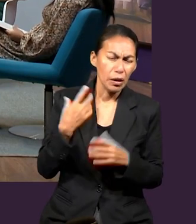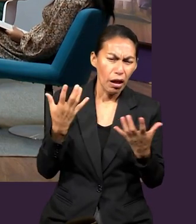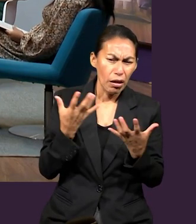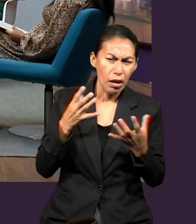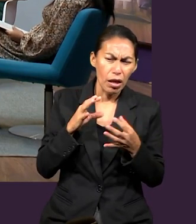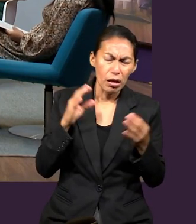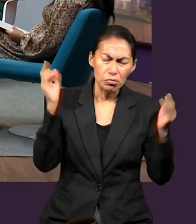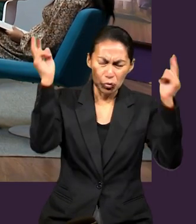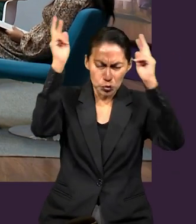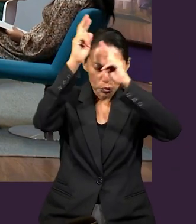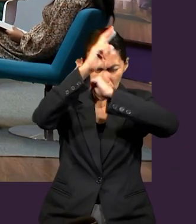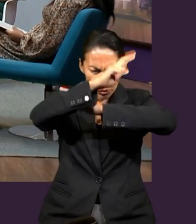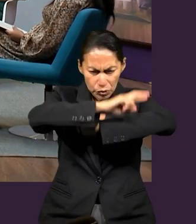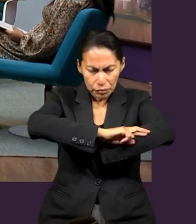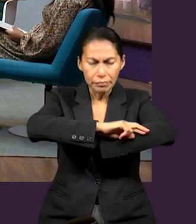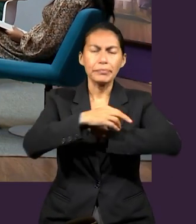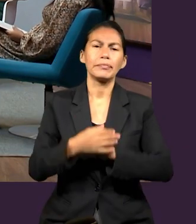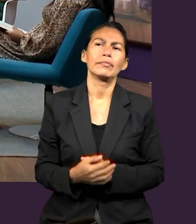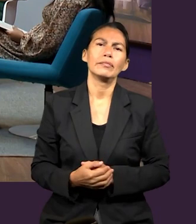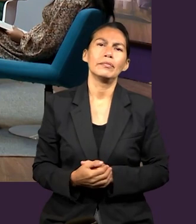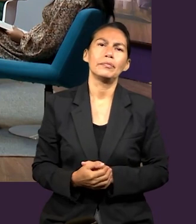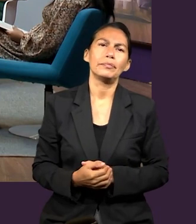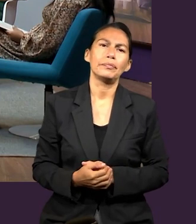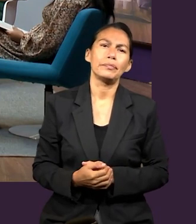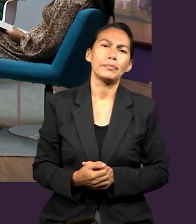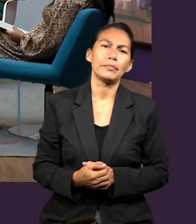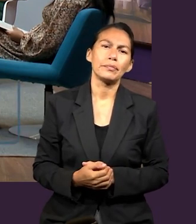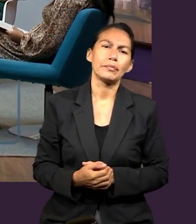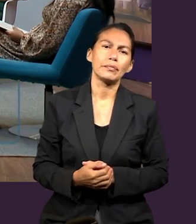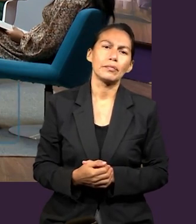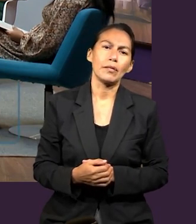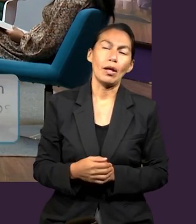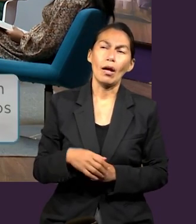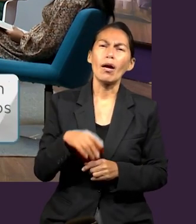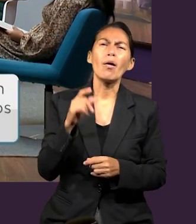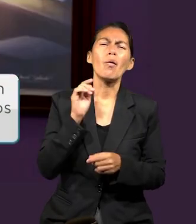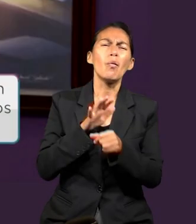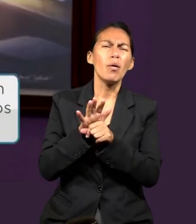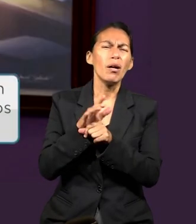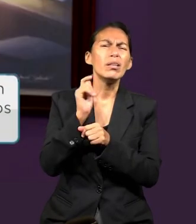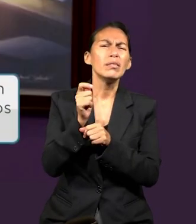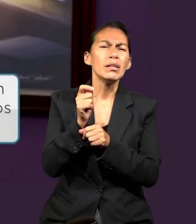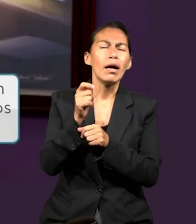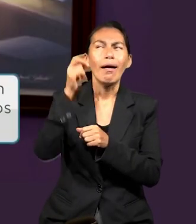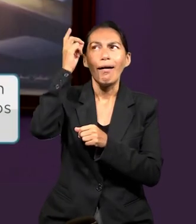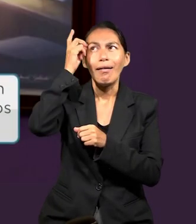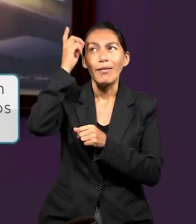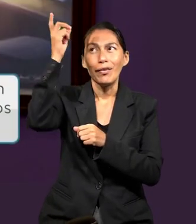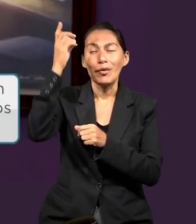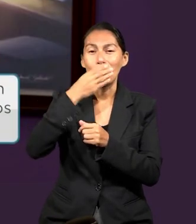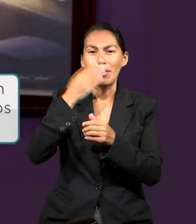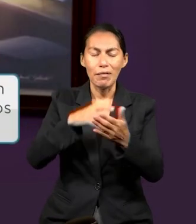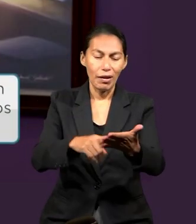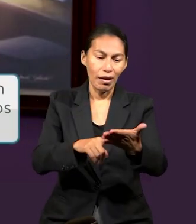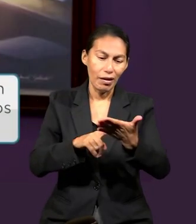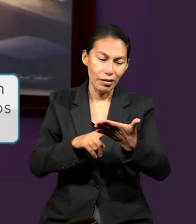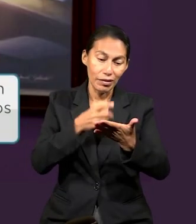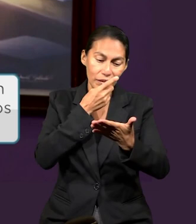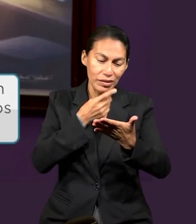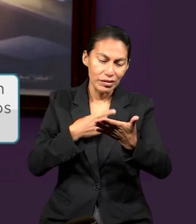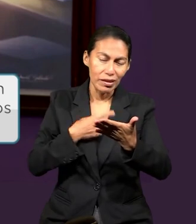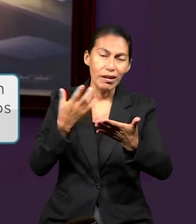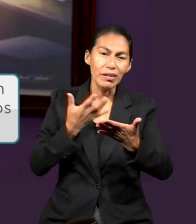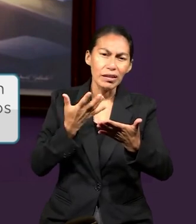debemos actuar en una reconciliación. Y pues los principios son de lo que nos dejó Dios